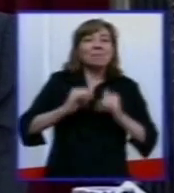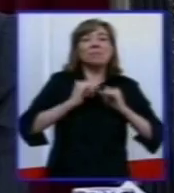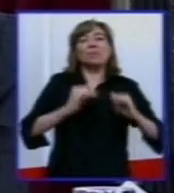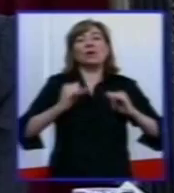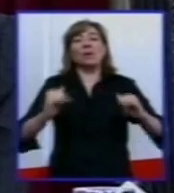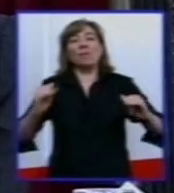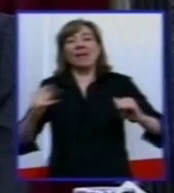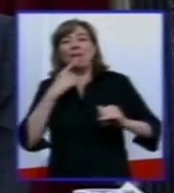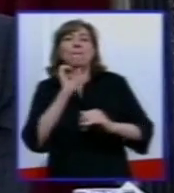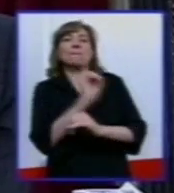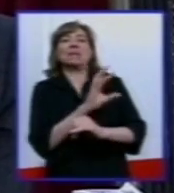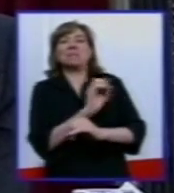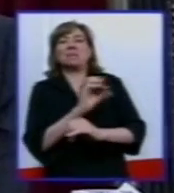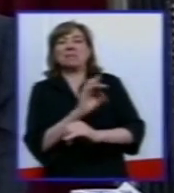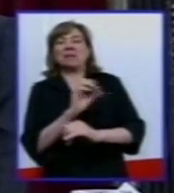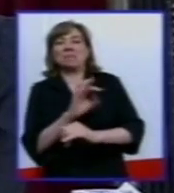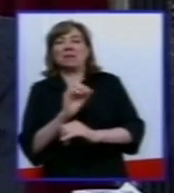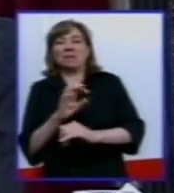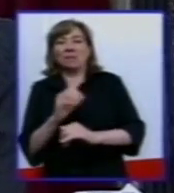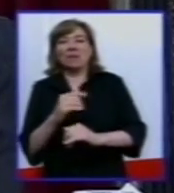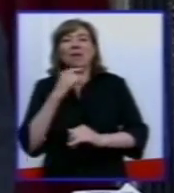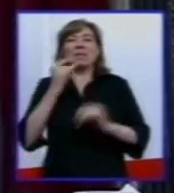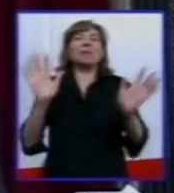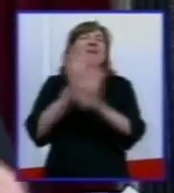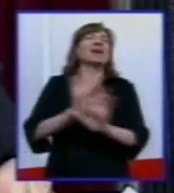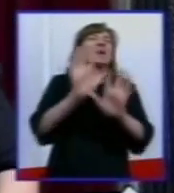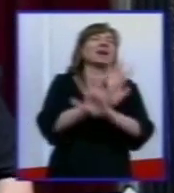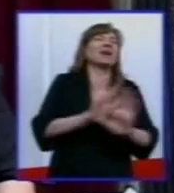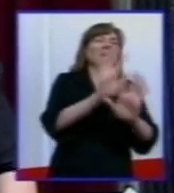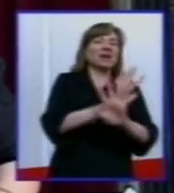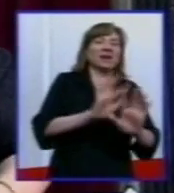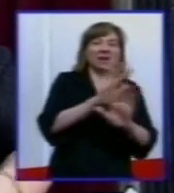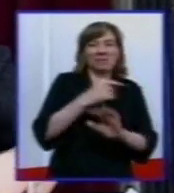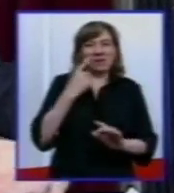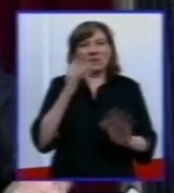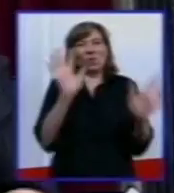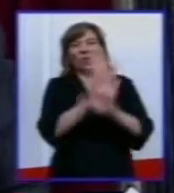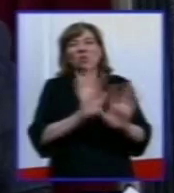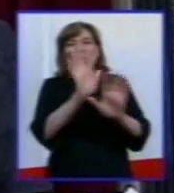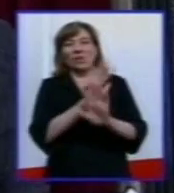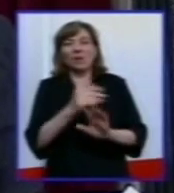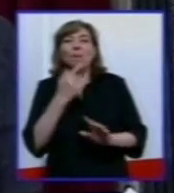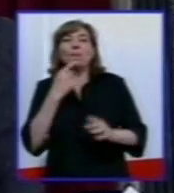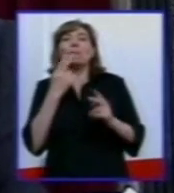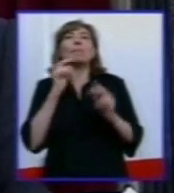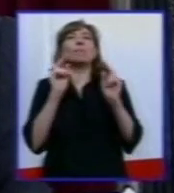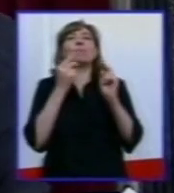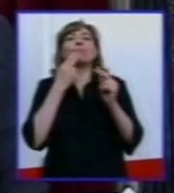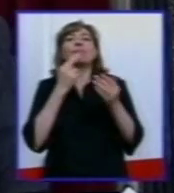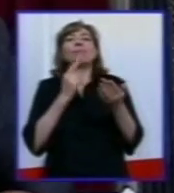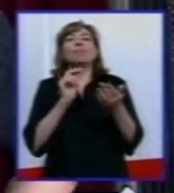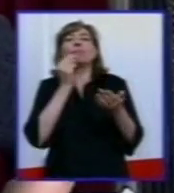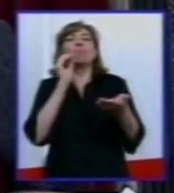campañas difamatorias, campañas distractivas, utilizando por ahí una palabra de algún